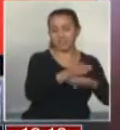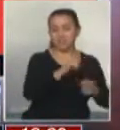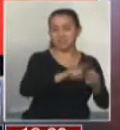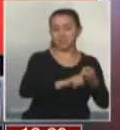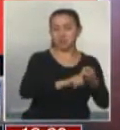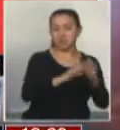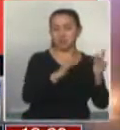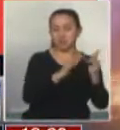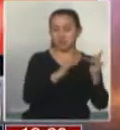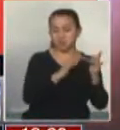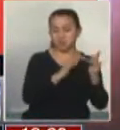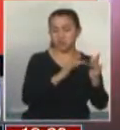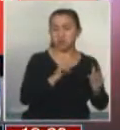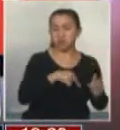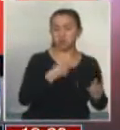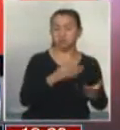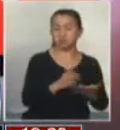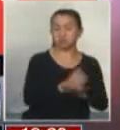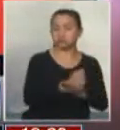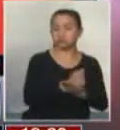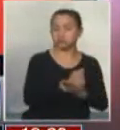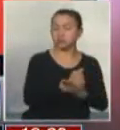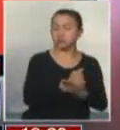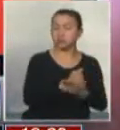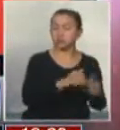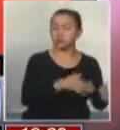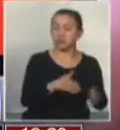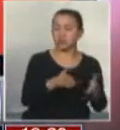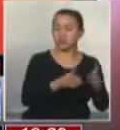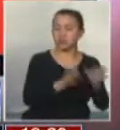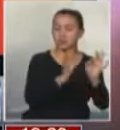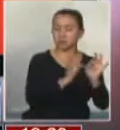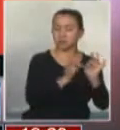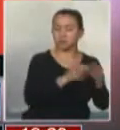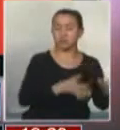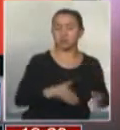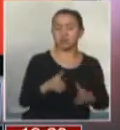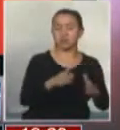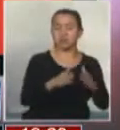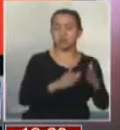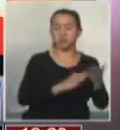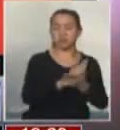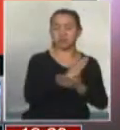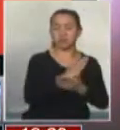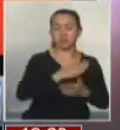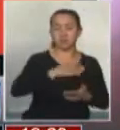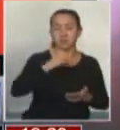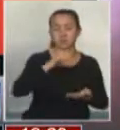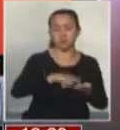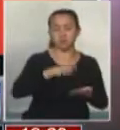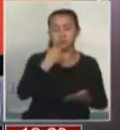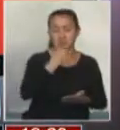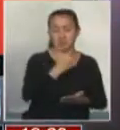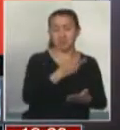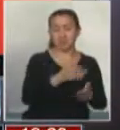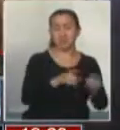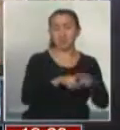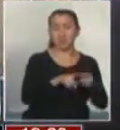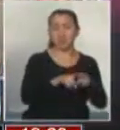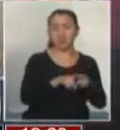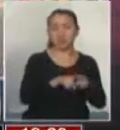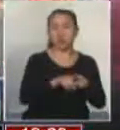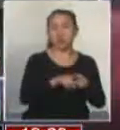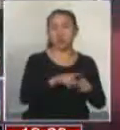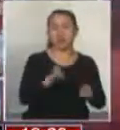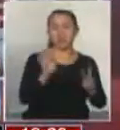homosexual. Nosotros hemos tomado un camino razonable, un camino correcto, un camino que desde mi punto de vista tiene que ver precisamente con